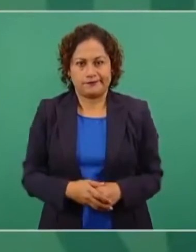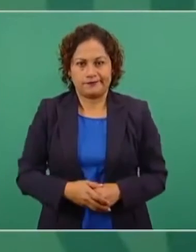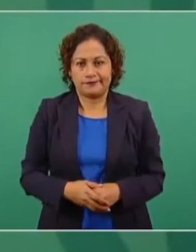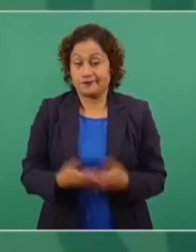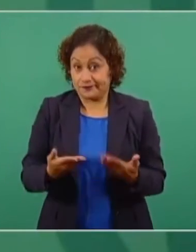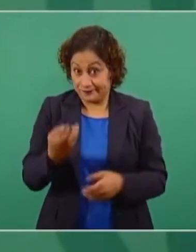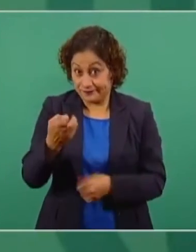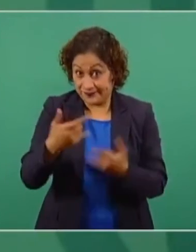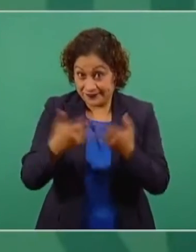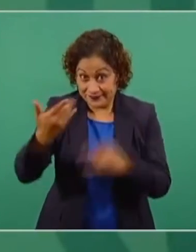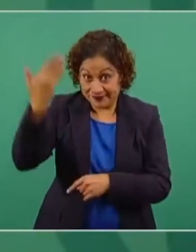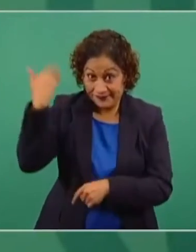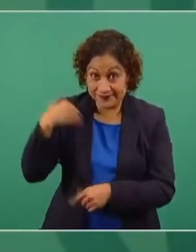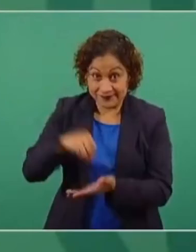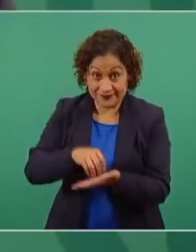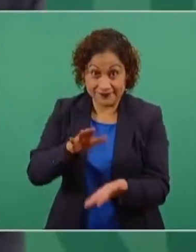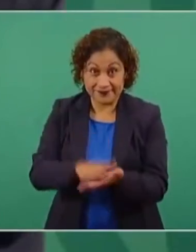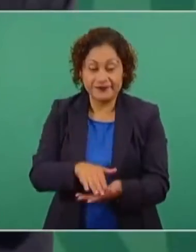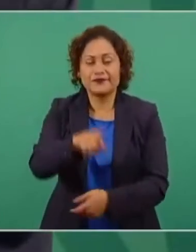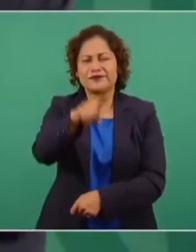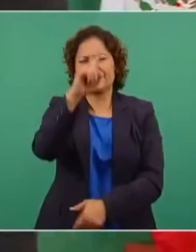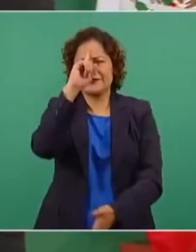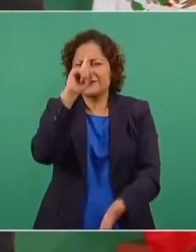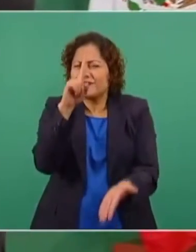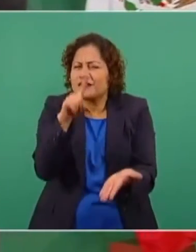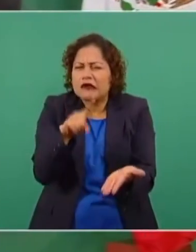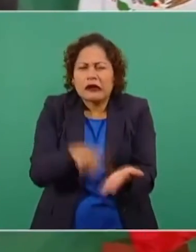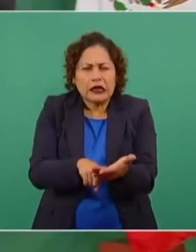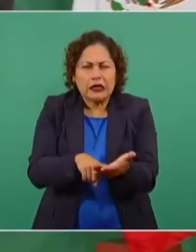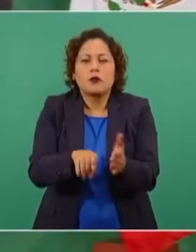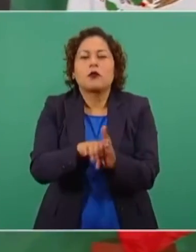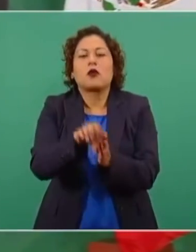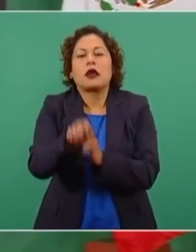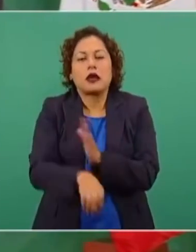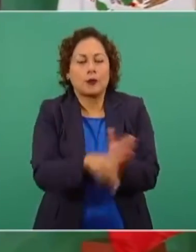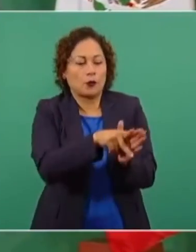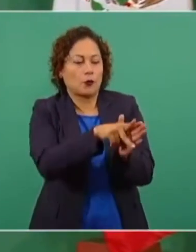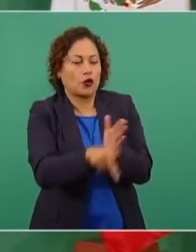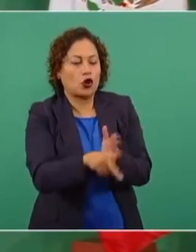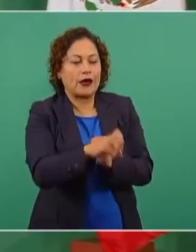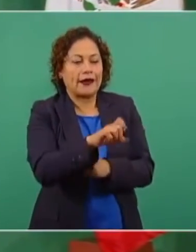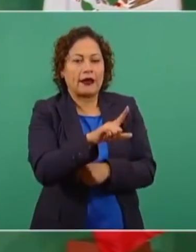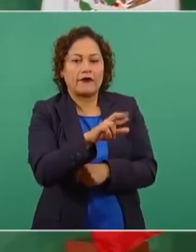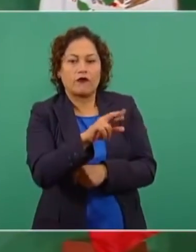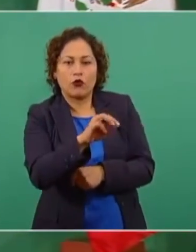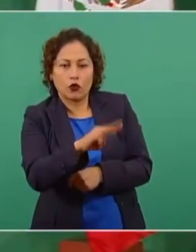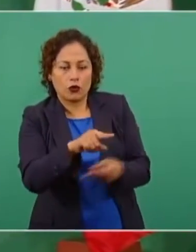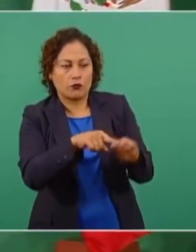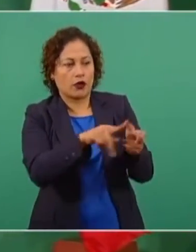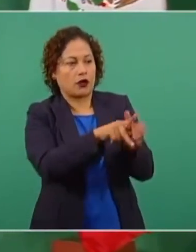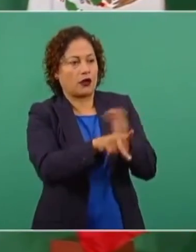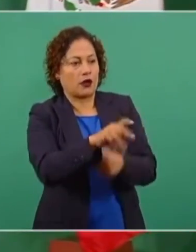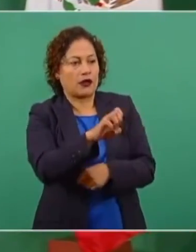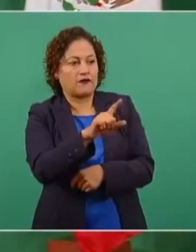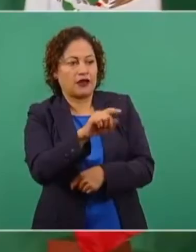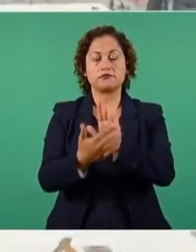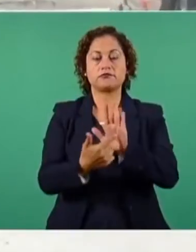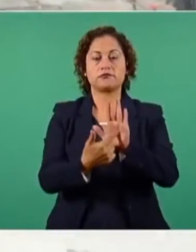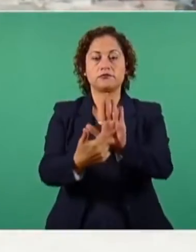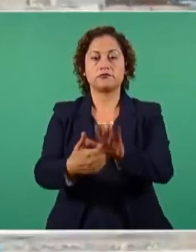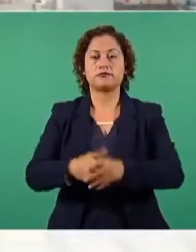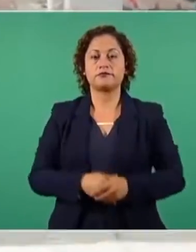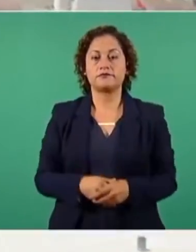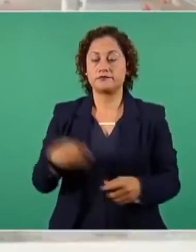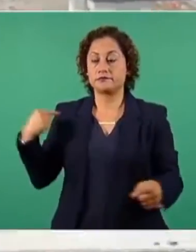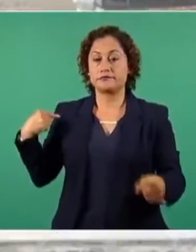obligará a nadie a operar desde ese aeropuerto y que incluso el gobierno federal ha recibido solicitudes por parte de algunas aerolíneas